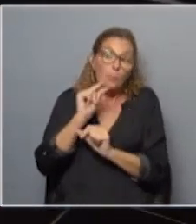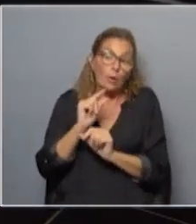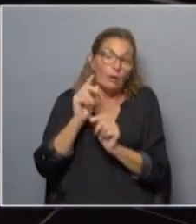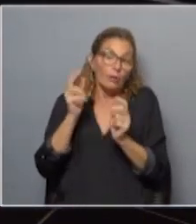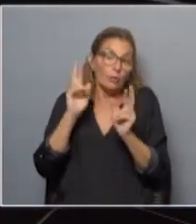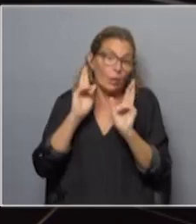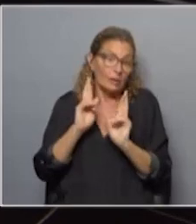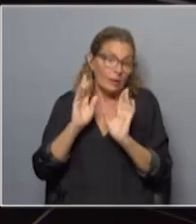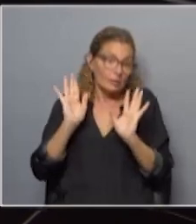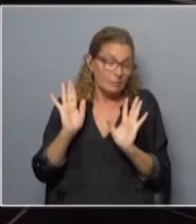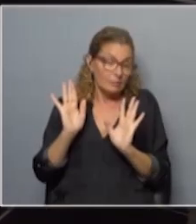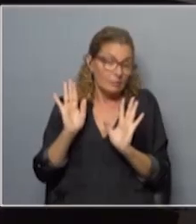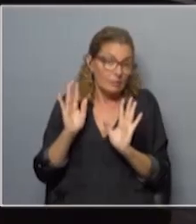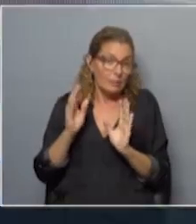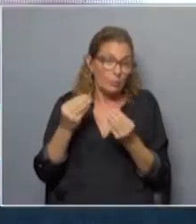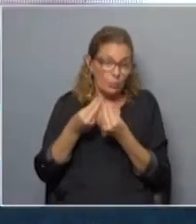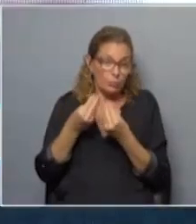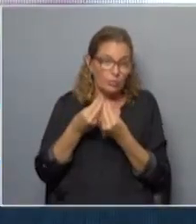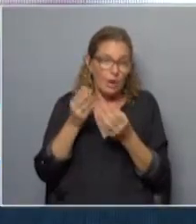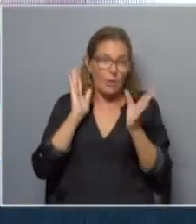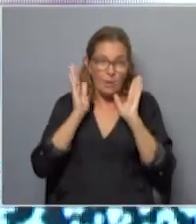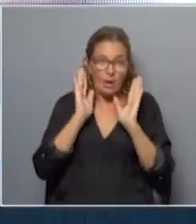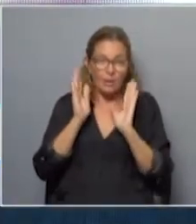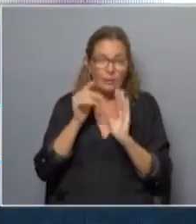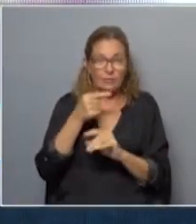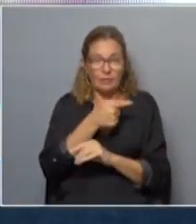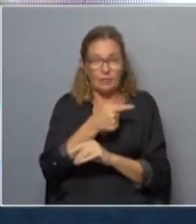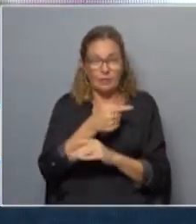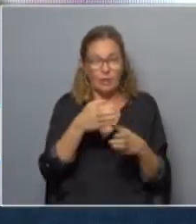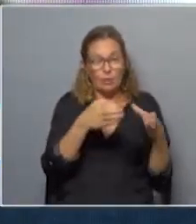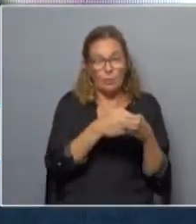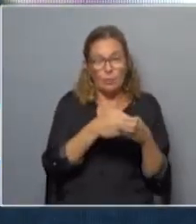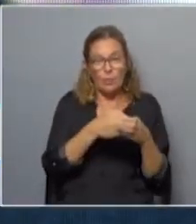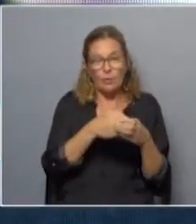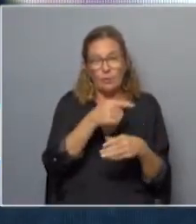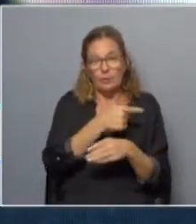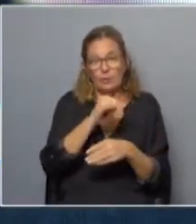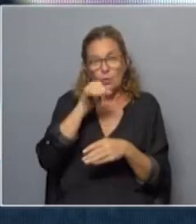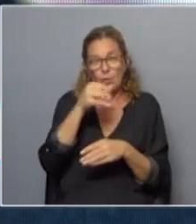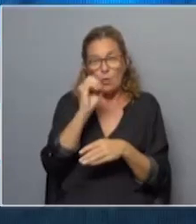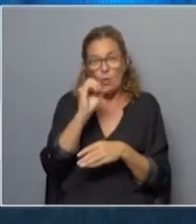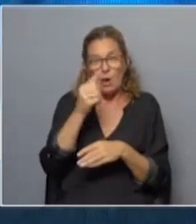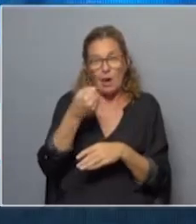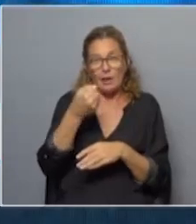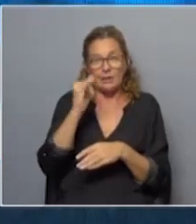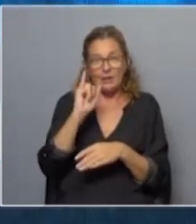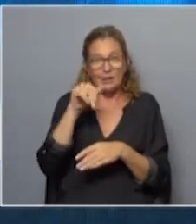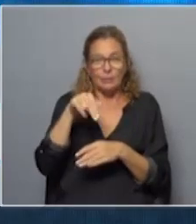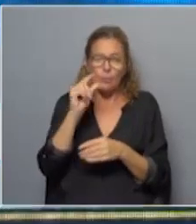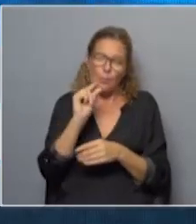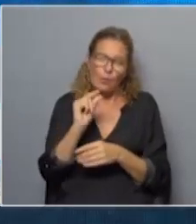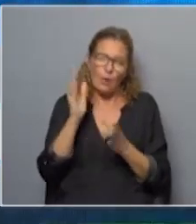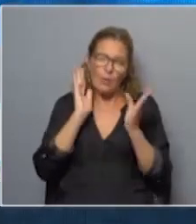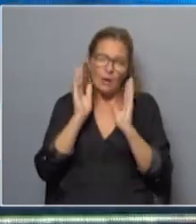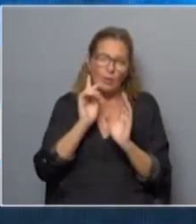Lamentablemente, la gran mayoría de estos abogados son exactamente del crepio de Joaquín. No alcanzan, son muy pocos